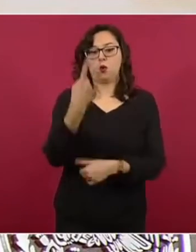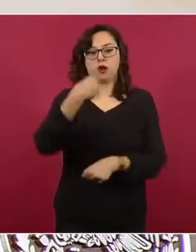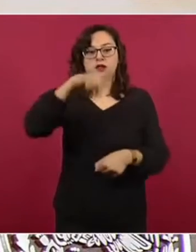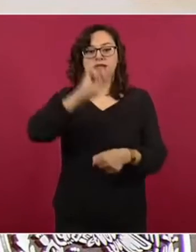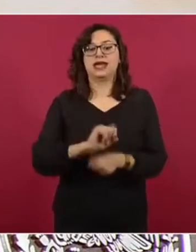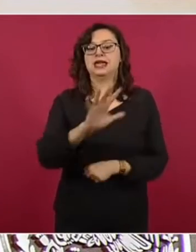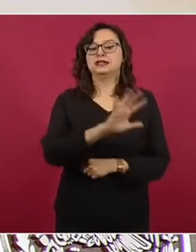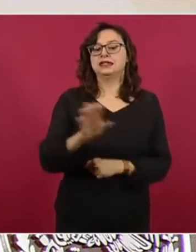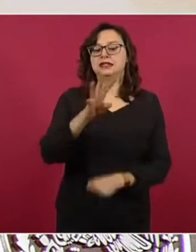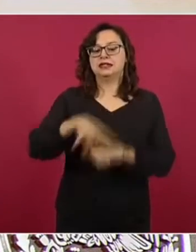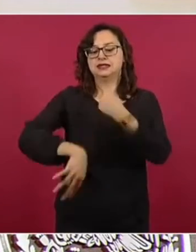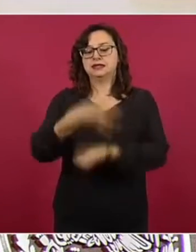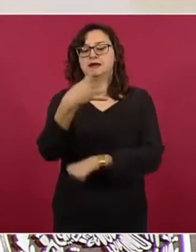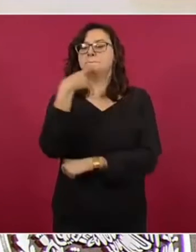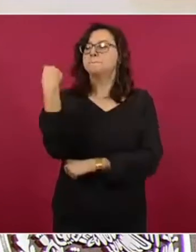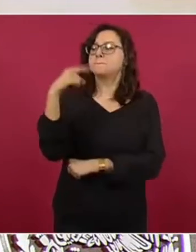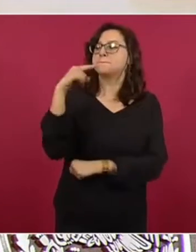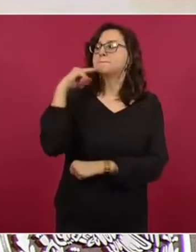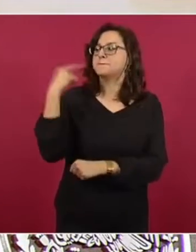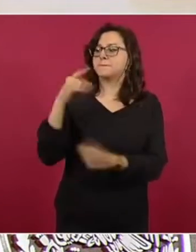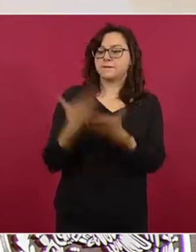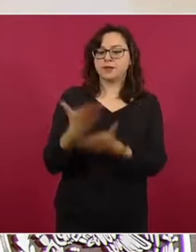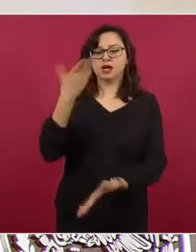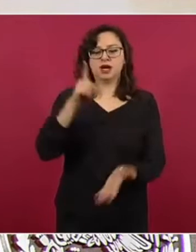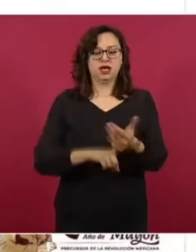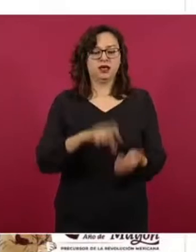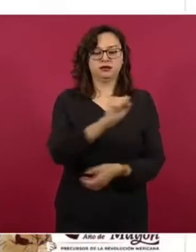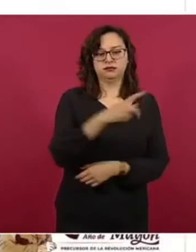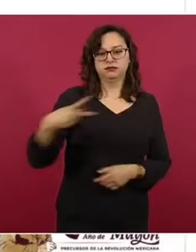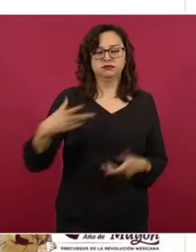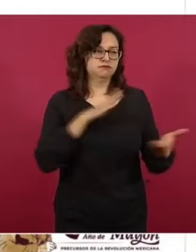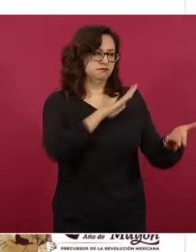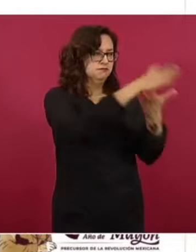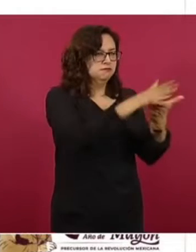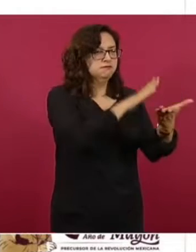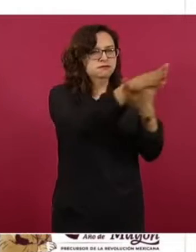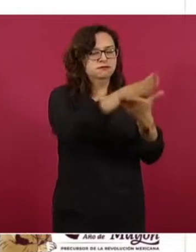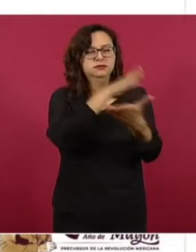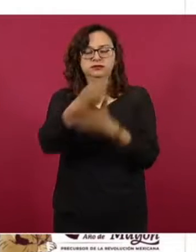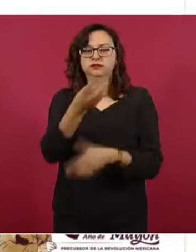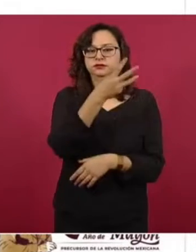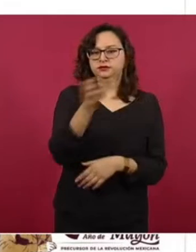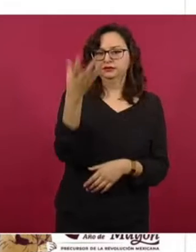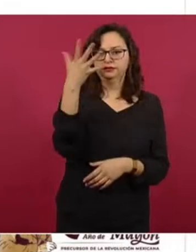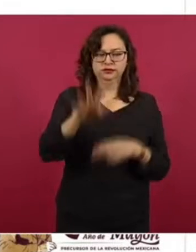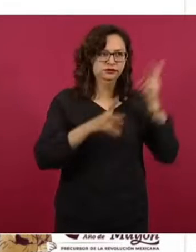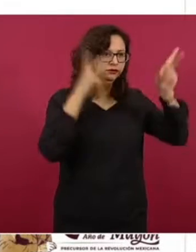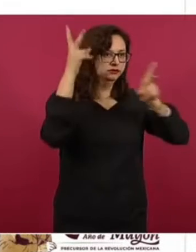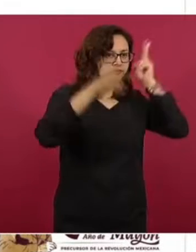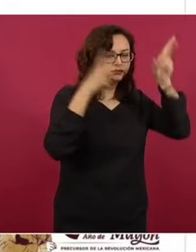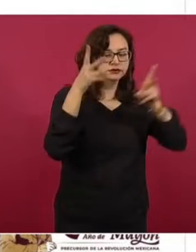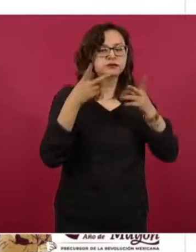través de la app de Litro por Litro y por medio de 310 visitas y o verificaciones. Hubo dos